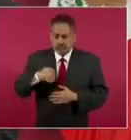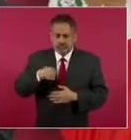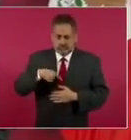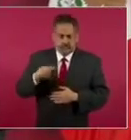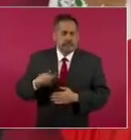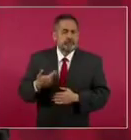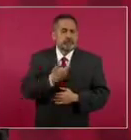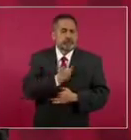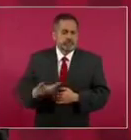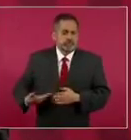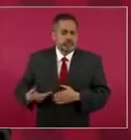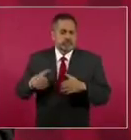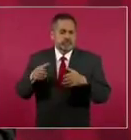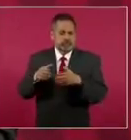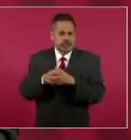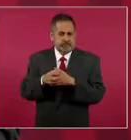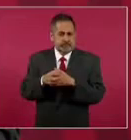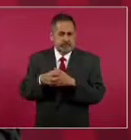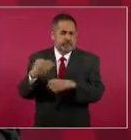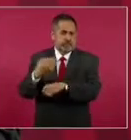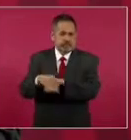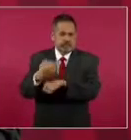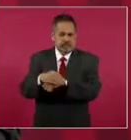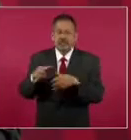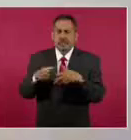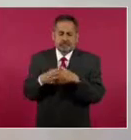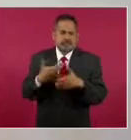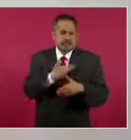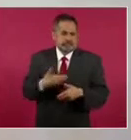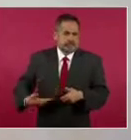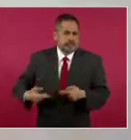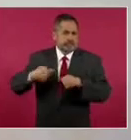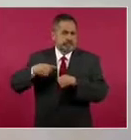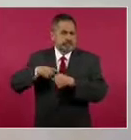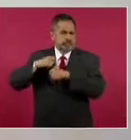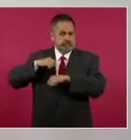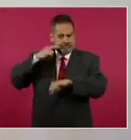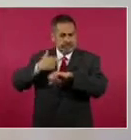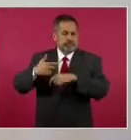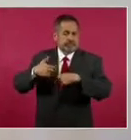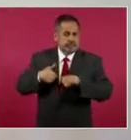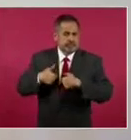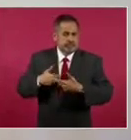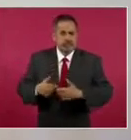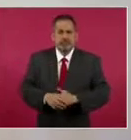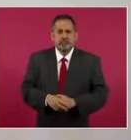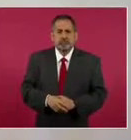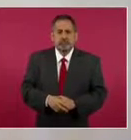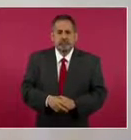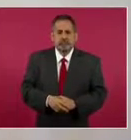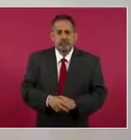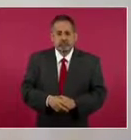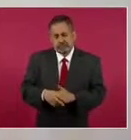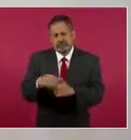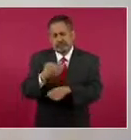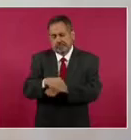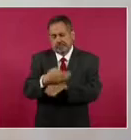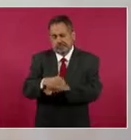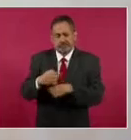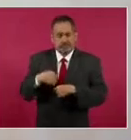transitorio o temporal